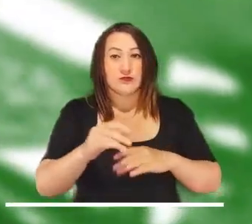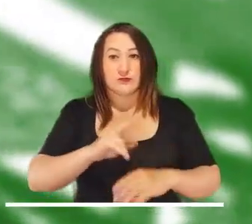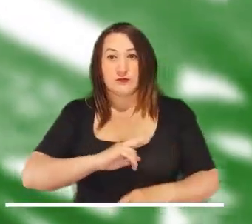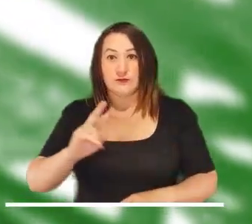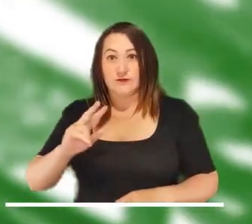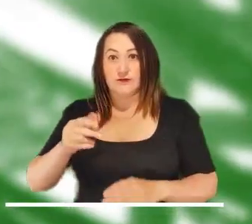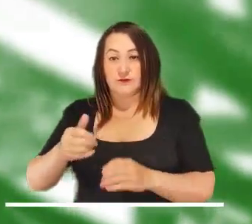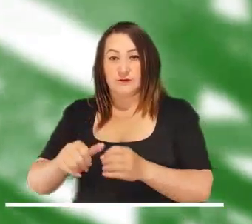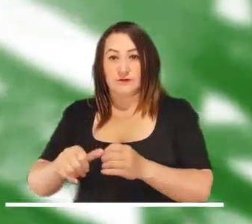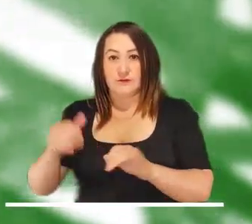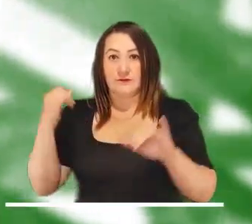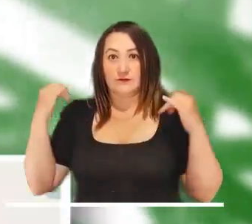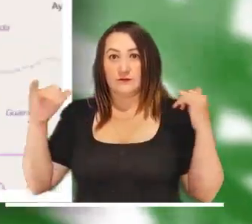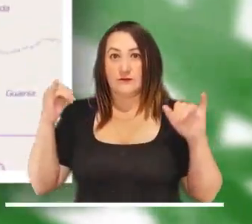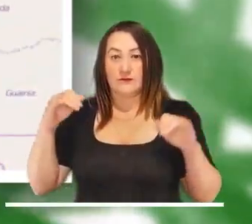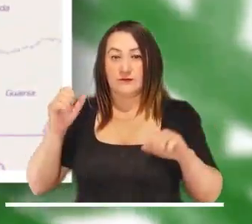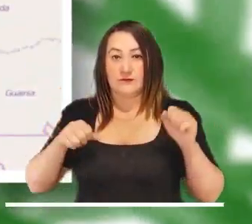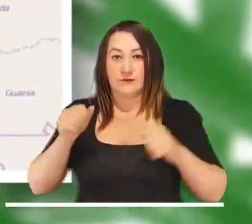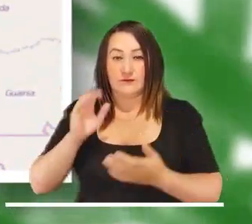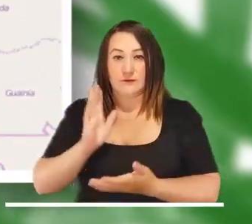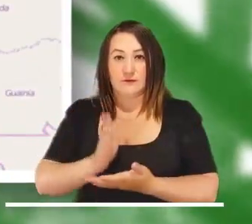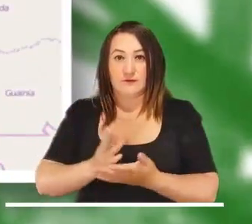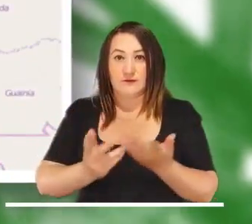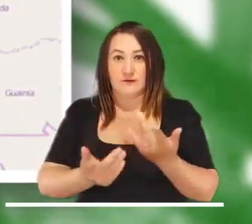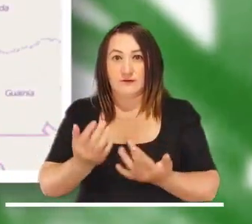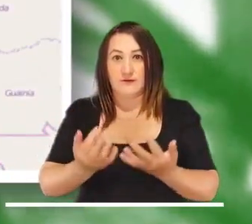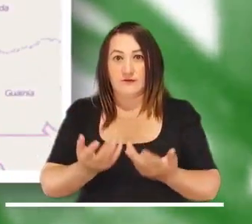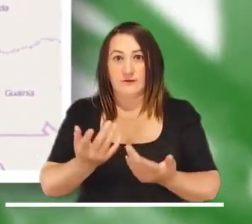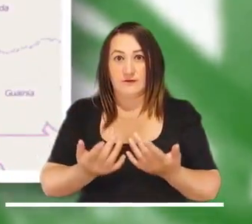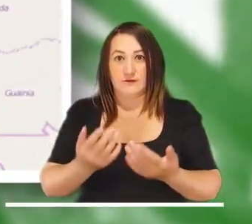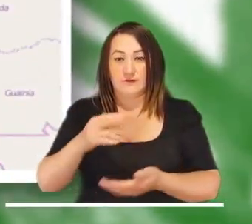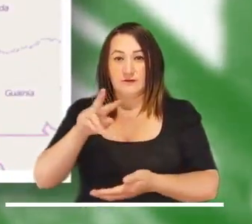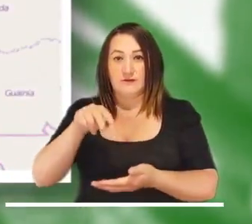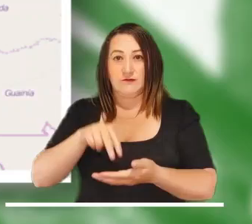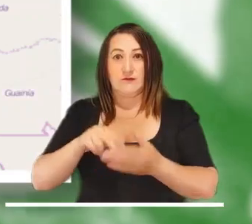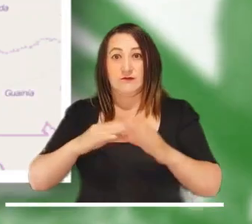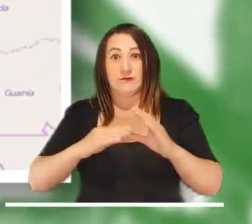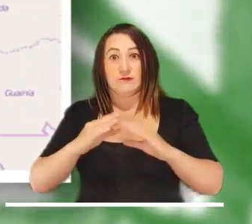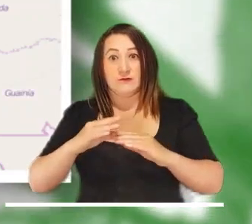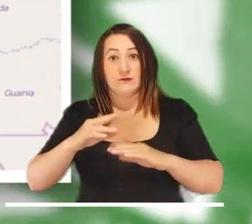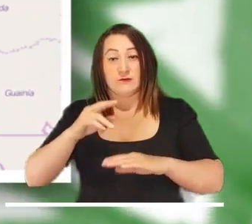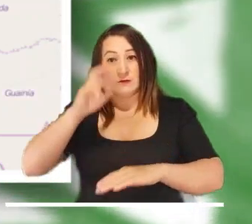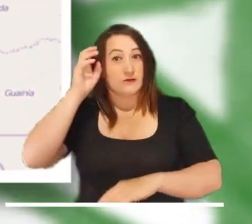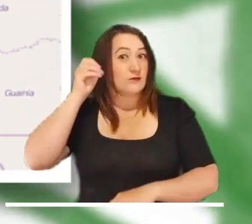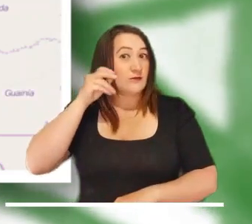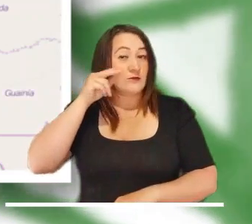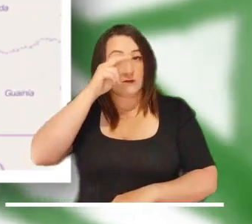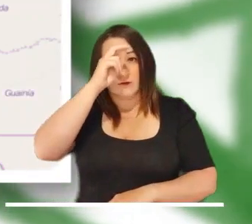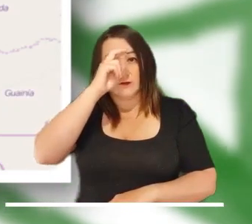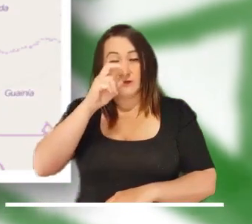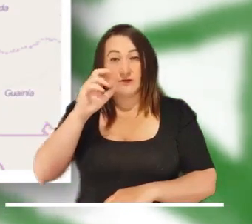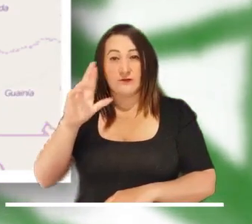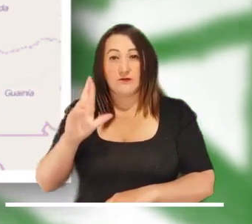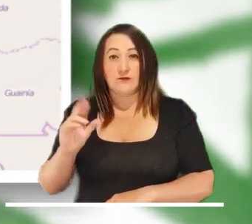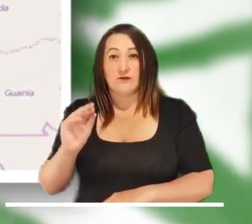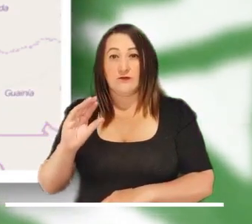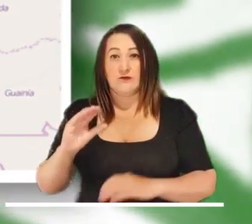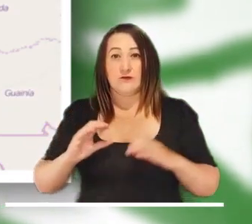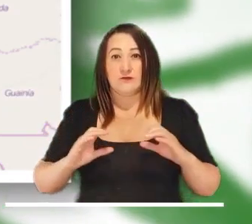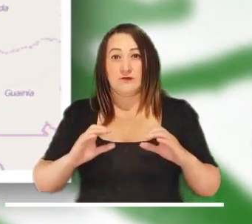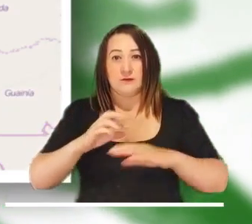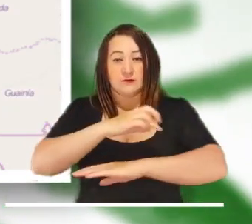Alerta roja en el Caribe, el Archipiélago, Chocó, Valle del Cauca, Los Andes, Arauca y Casanare debido a la alta